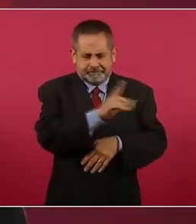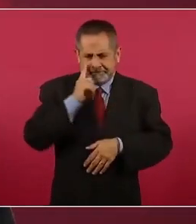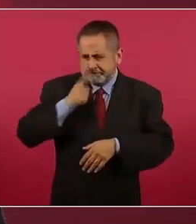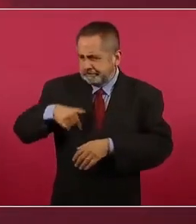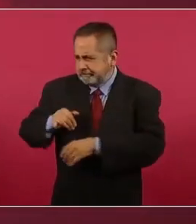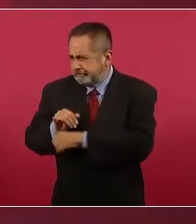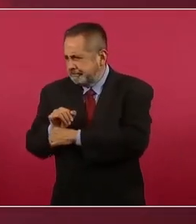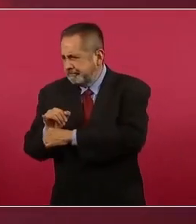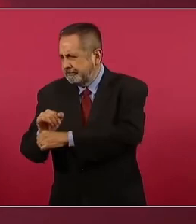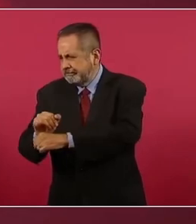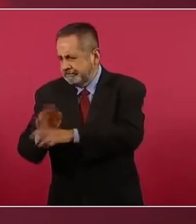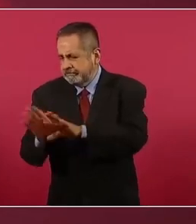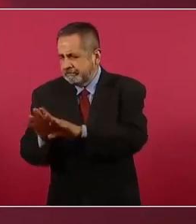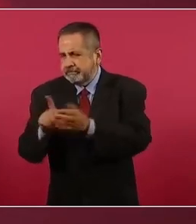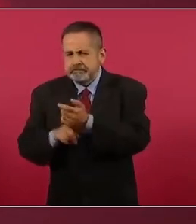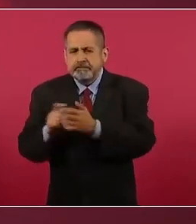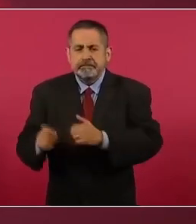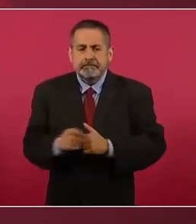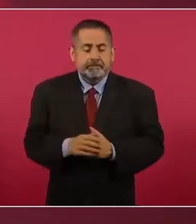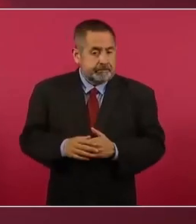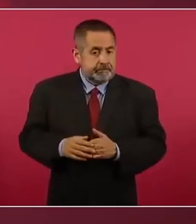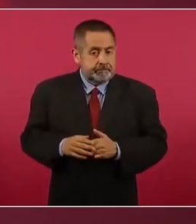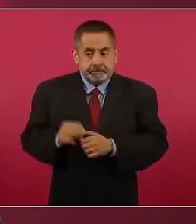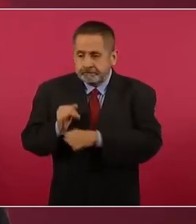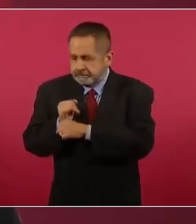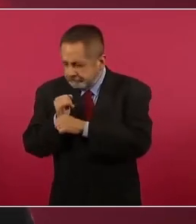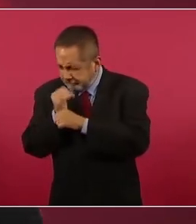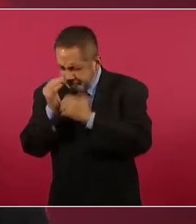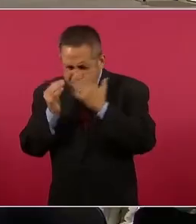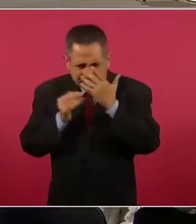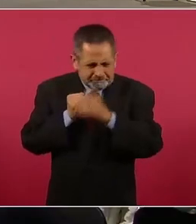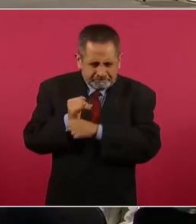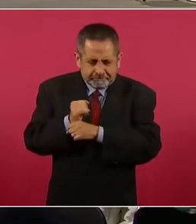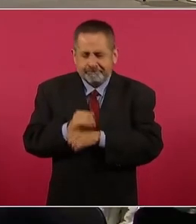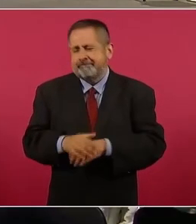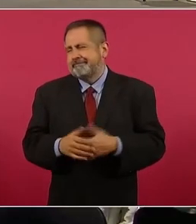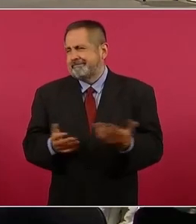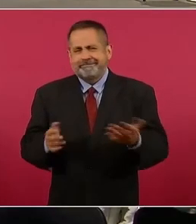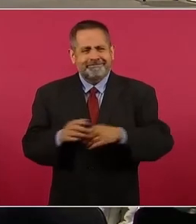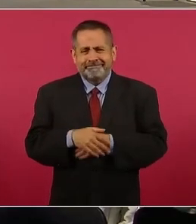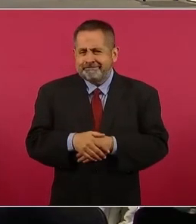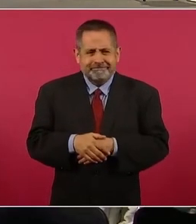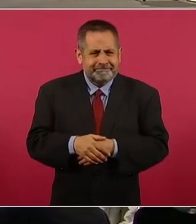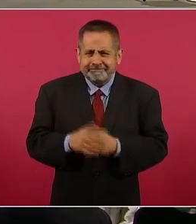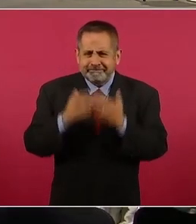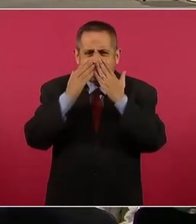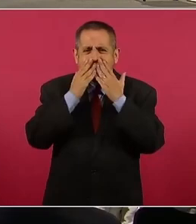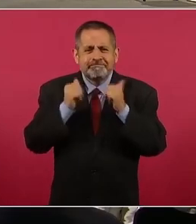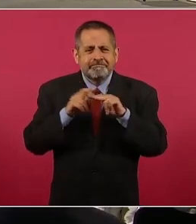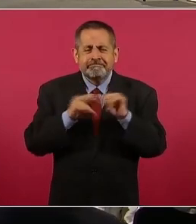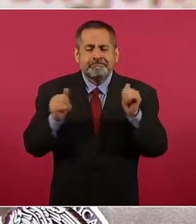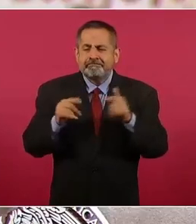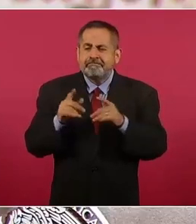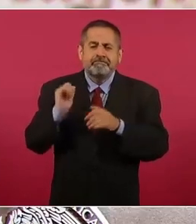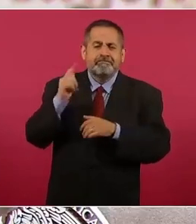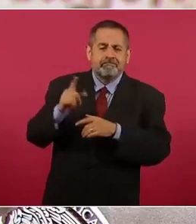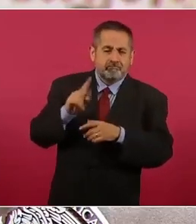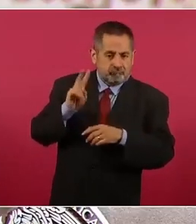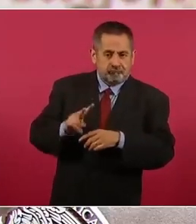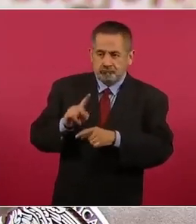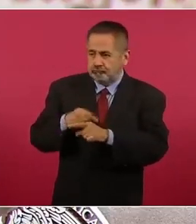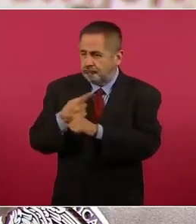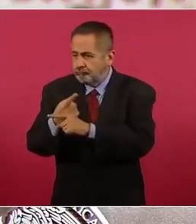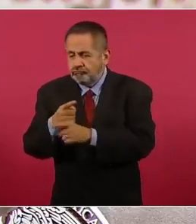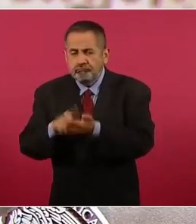vía Twitter. Dicha investigación exhaustiva arrojó que no se encontraron registros de víctimas o